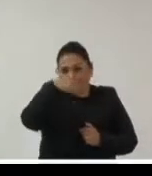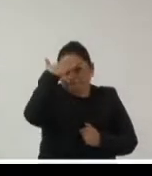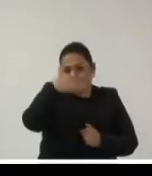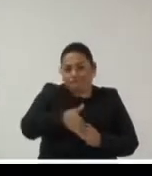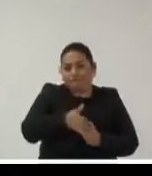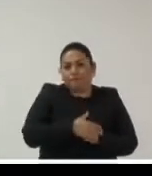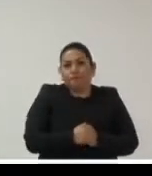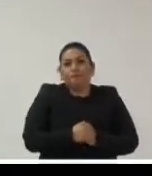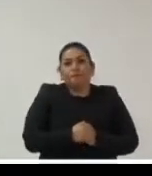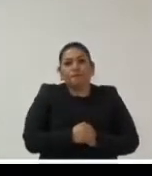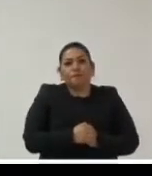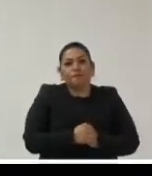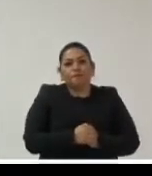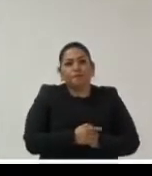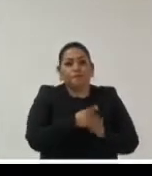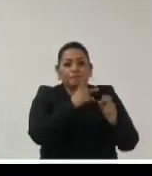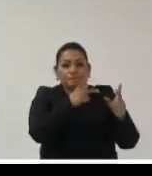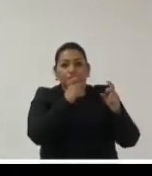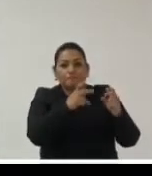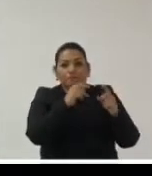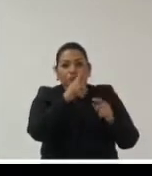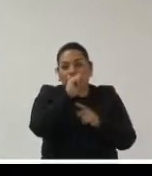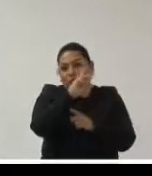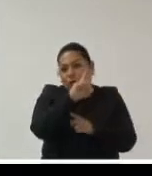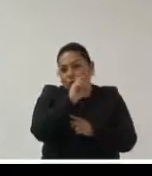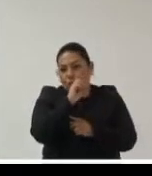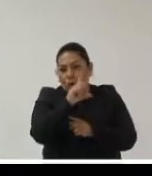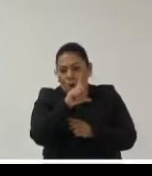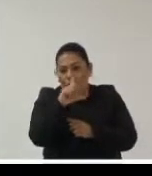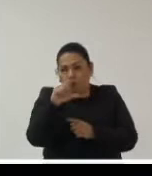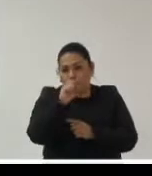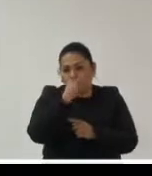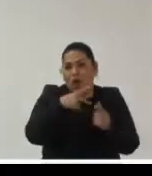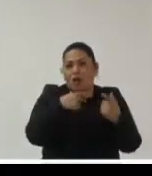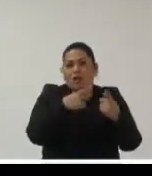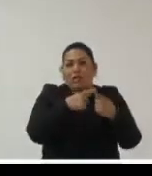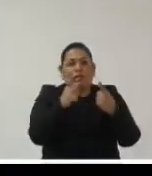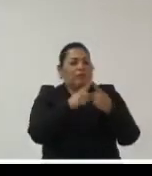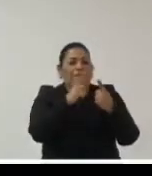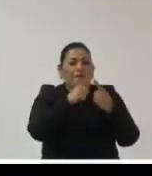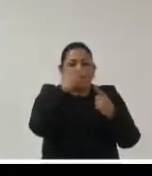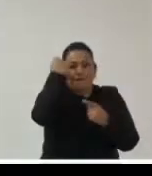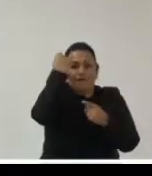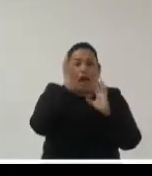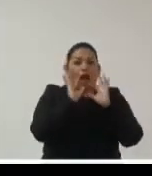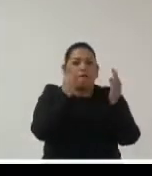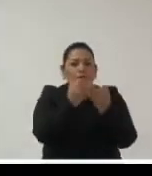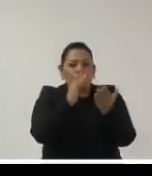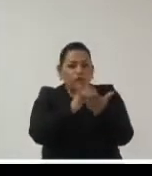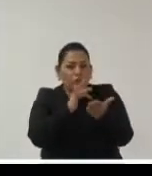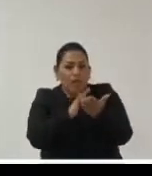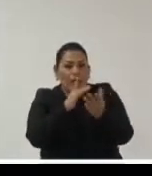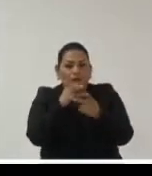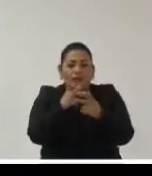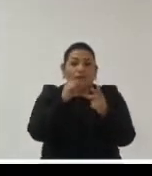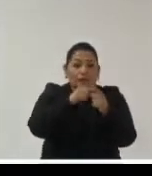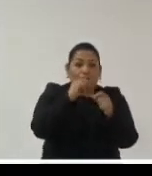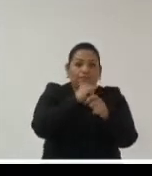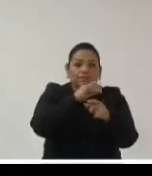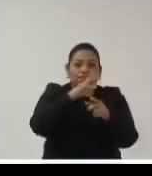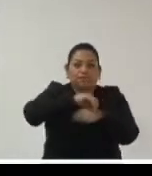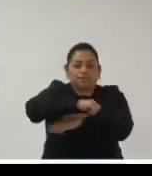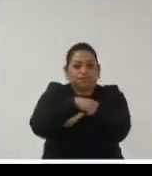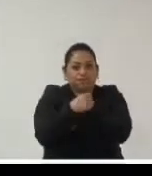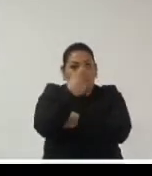existen trollers robots y otro tipo de algoritmos que están expulcando todos los sistemas de información